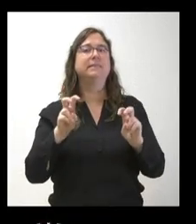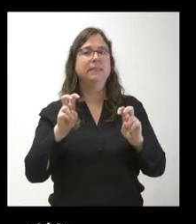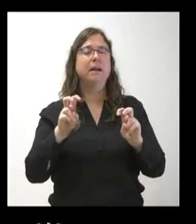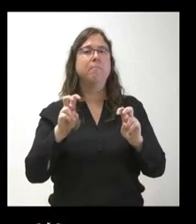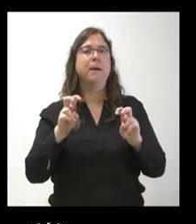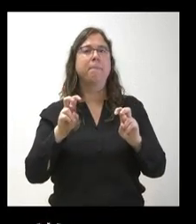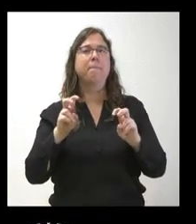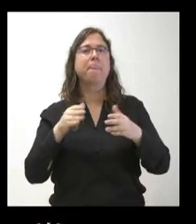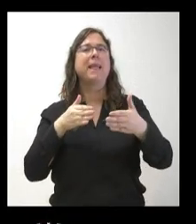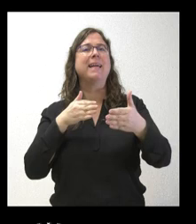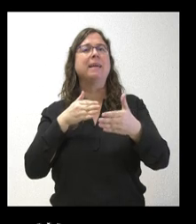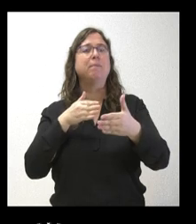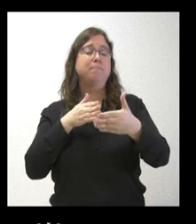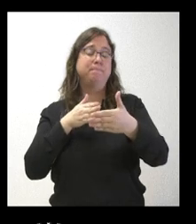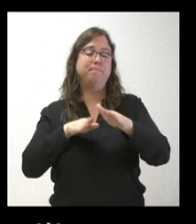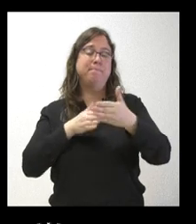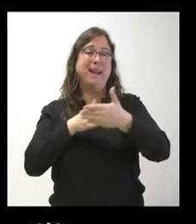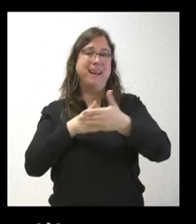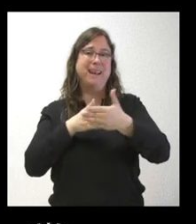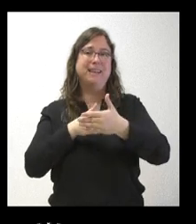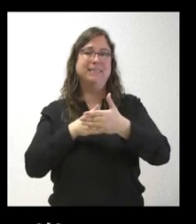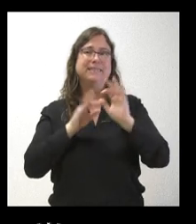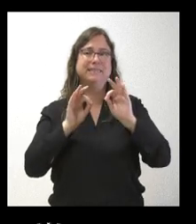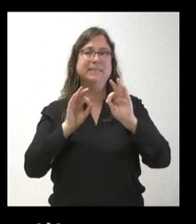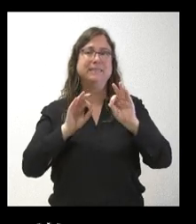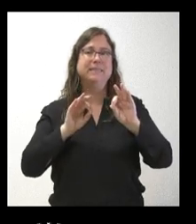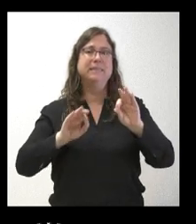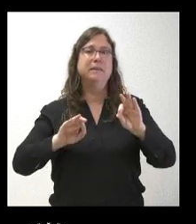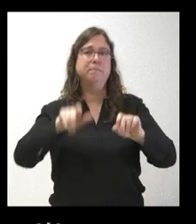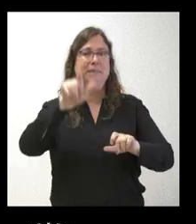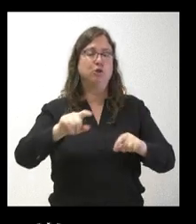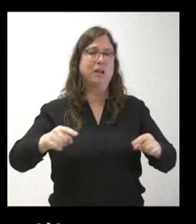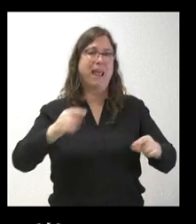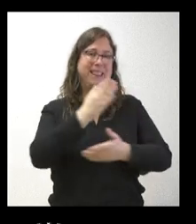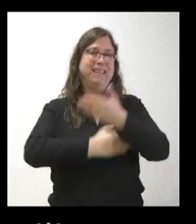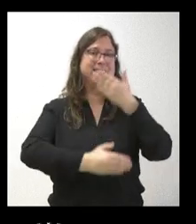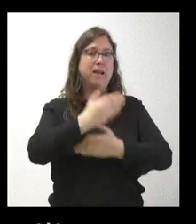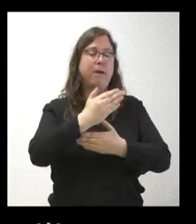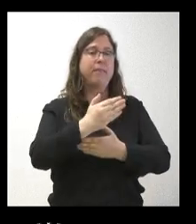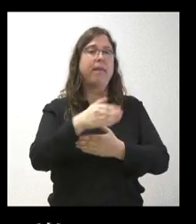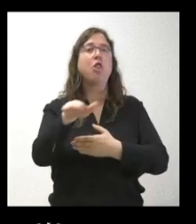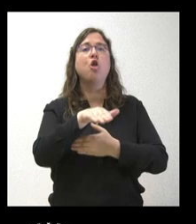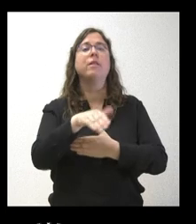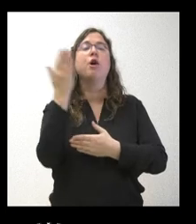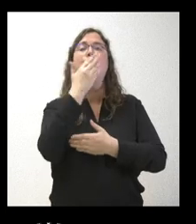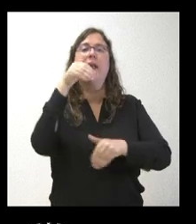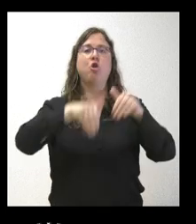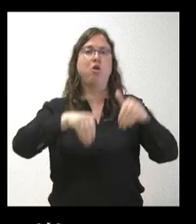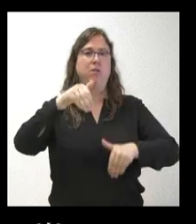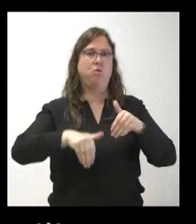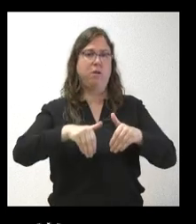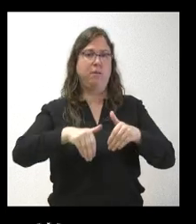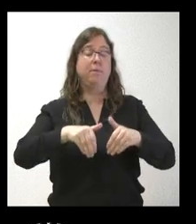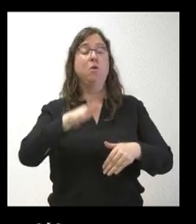barreras para los discapacitados en los colegios electorales, después de que